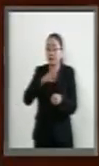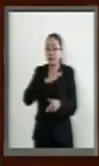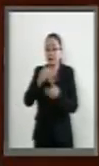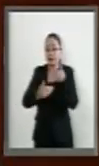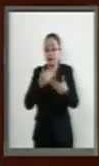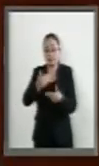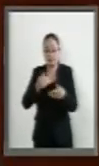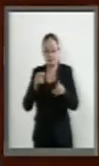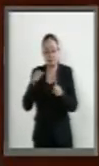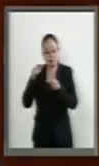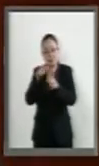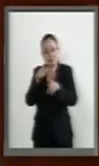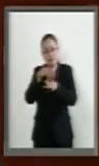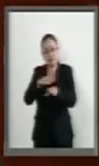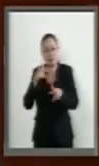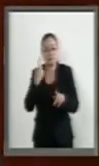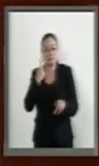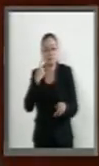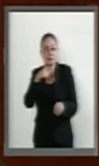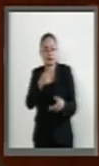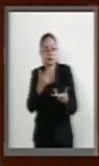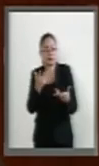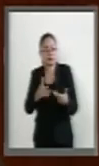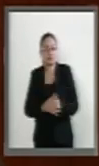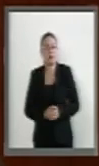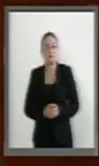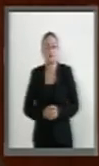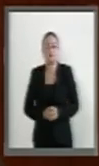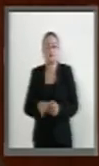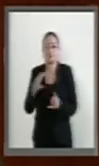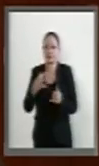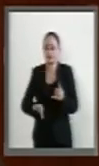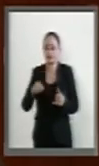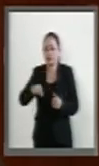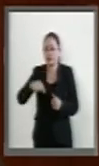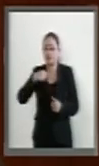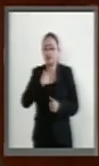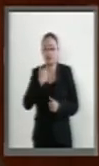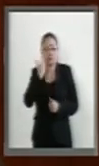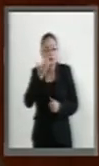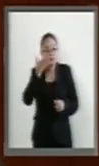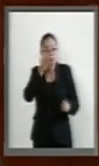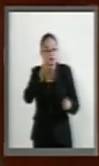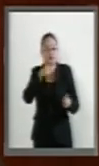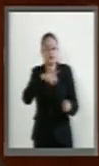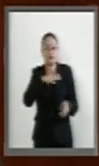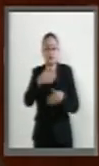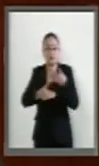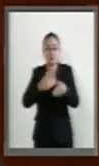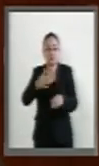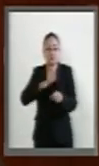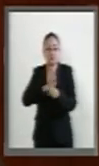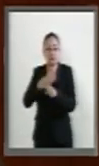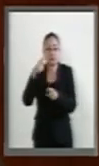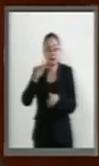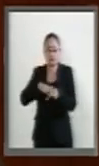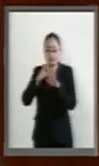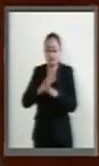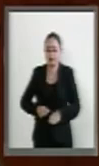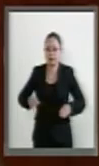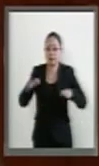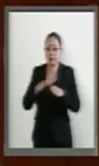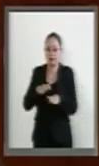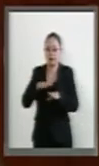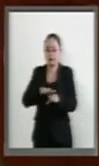realineamiento político. Finalmente, me gustaría conocer los avances más importantes